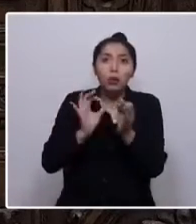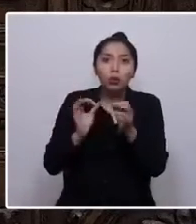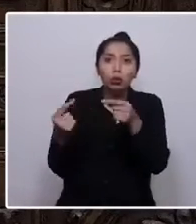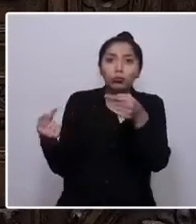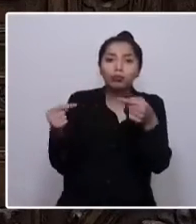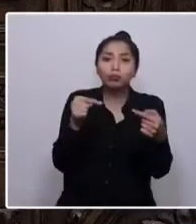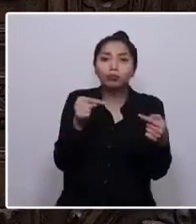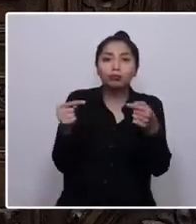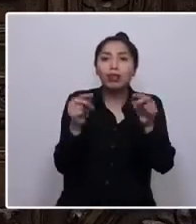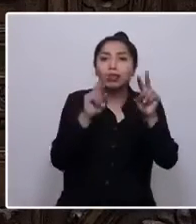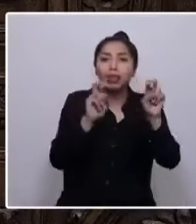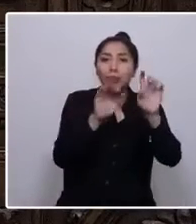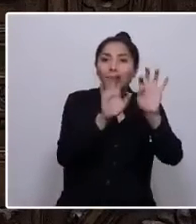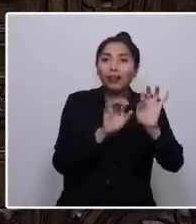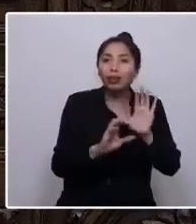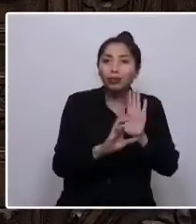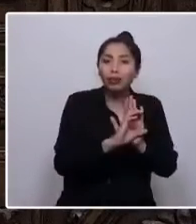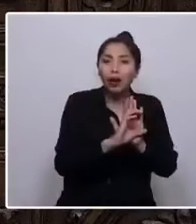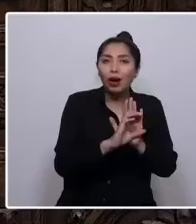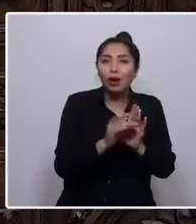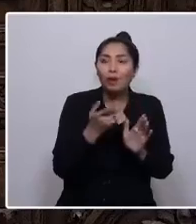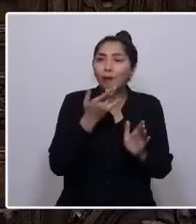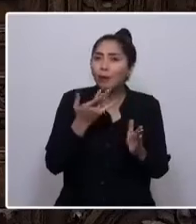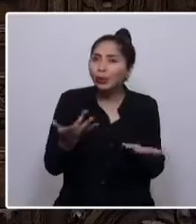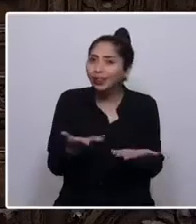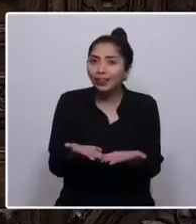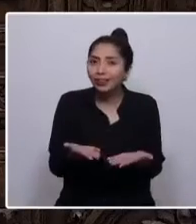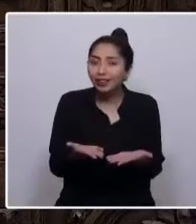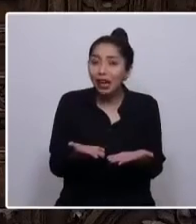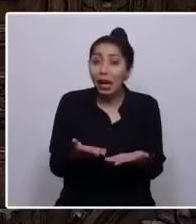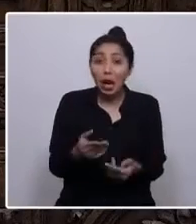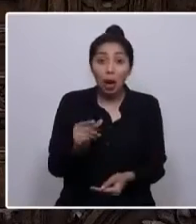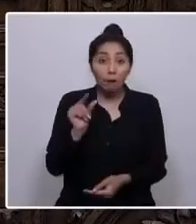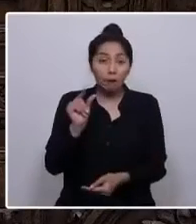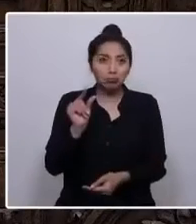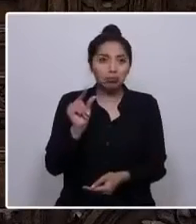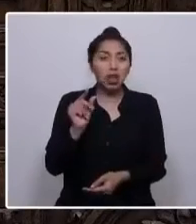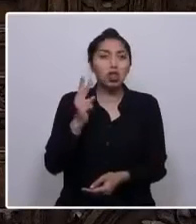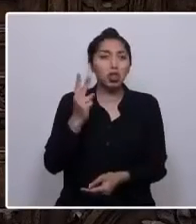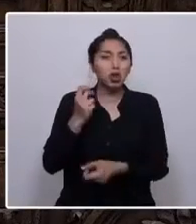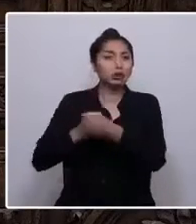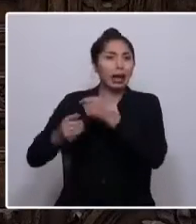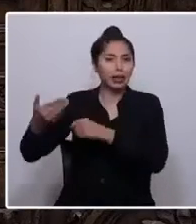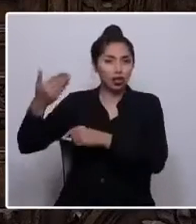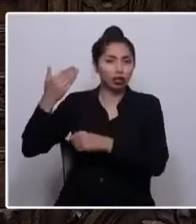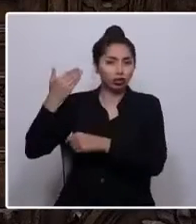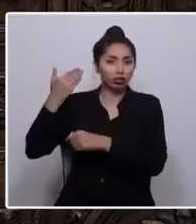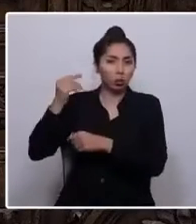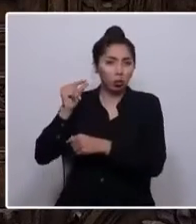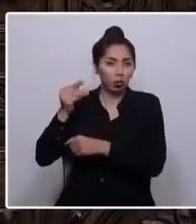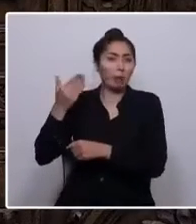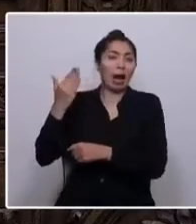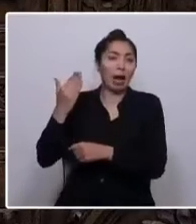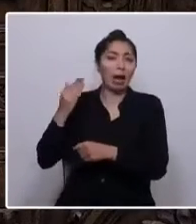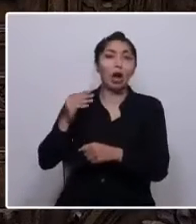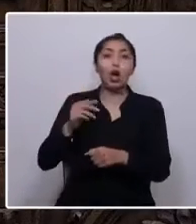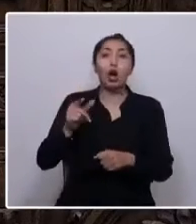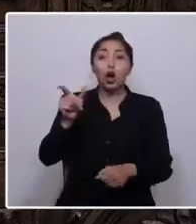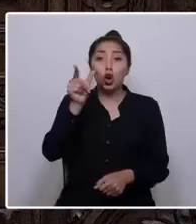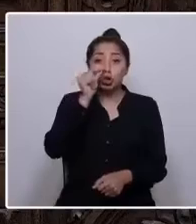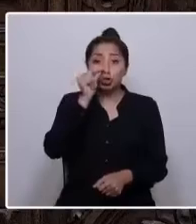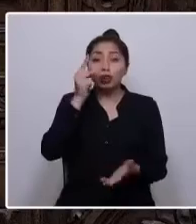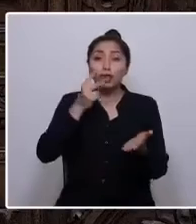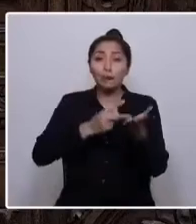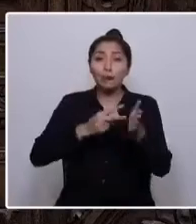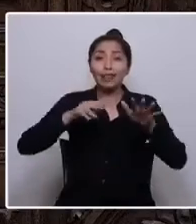contenido. ¿Por qué llegamos a este punto? Porque hace poco más de dos años, a partir de octubre del 19, surge